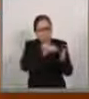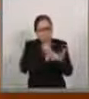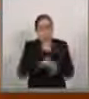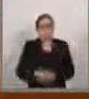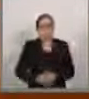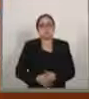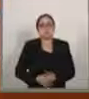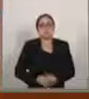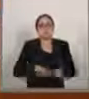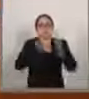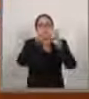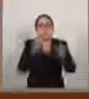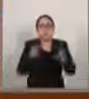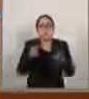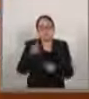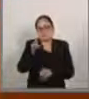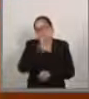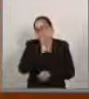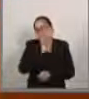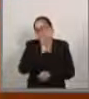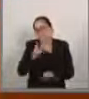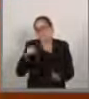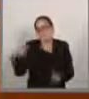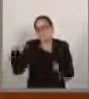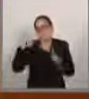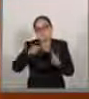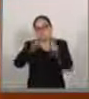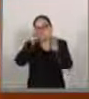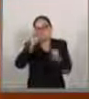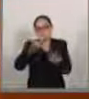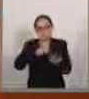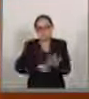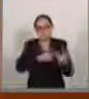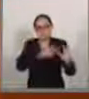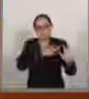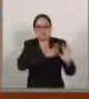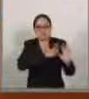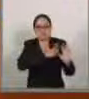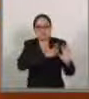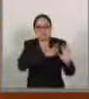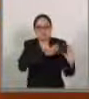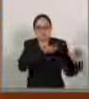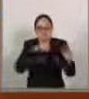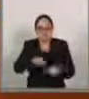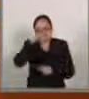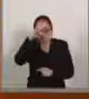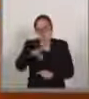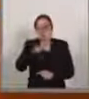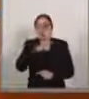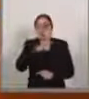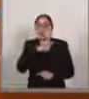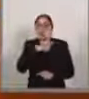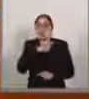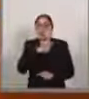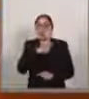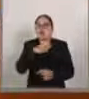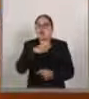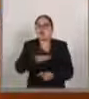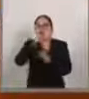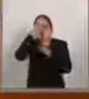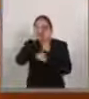más trascendental es el que tiene que ver con los compromisos que México ha adquirido en el convenio